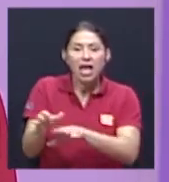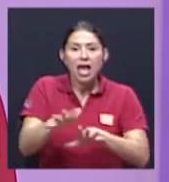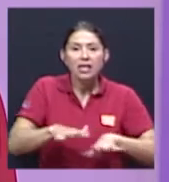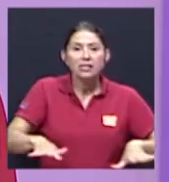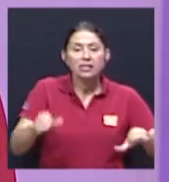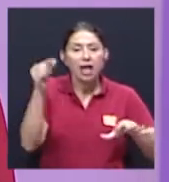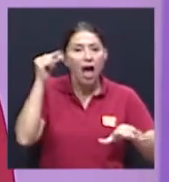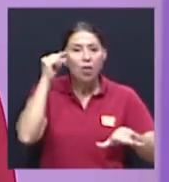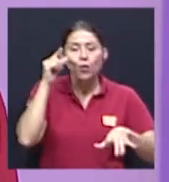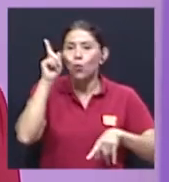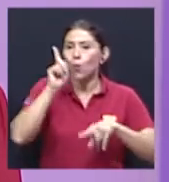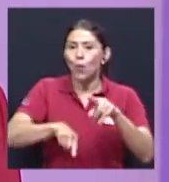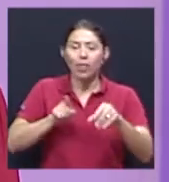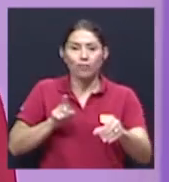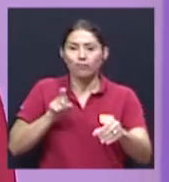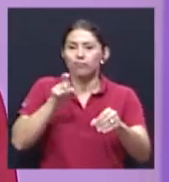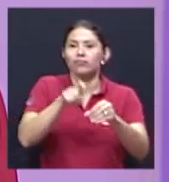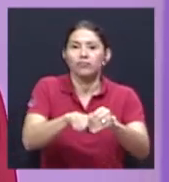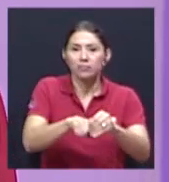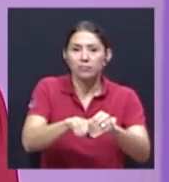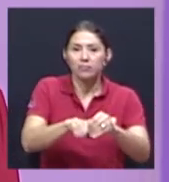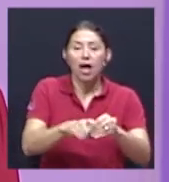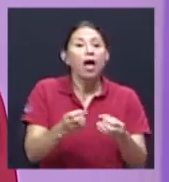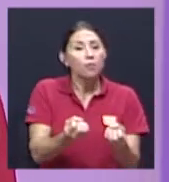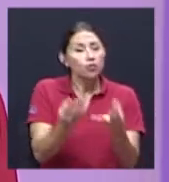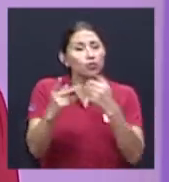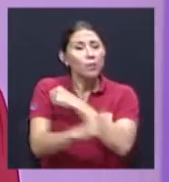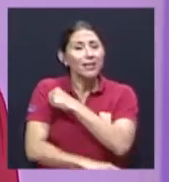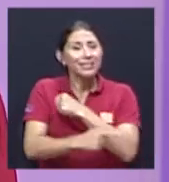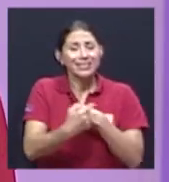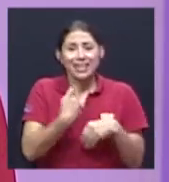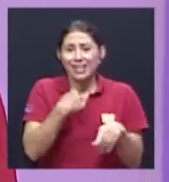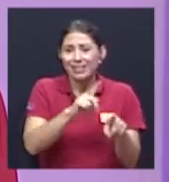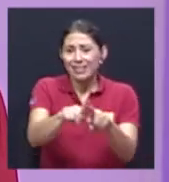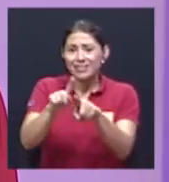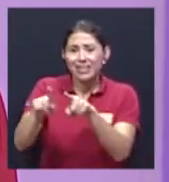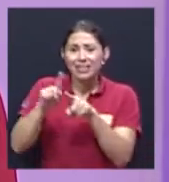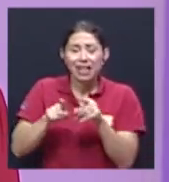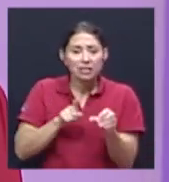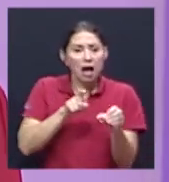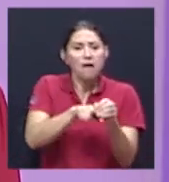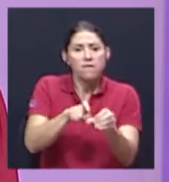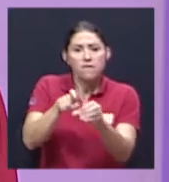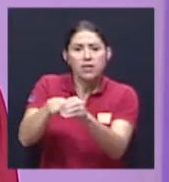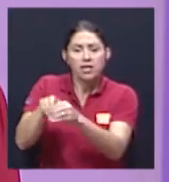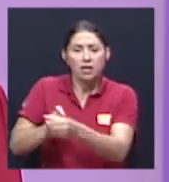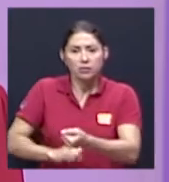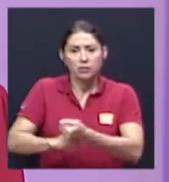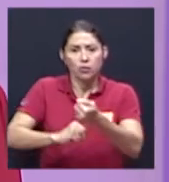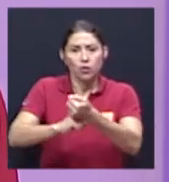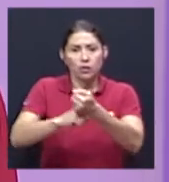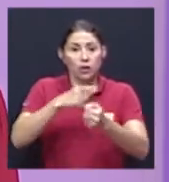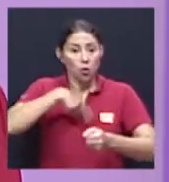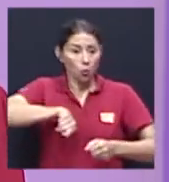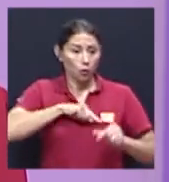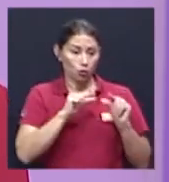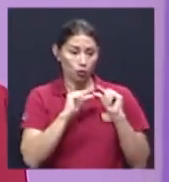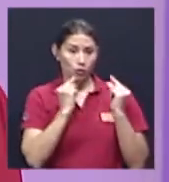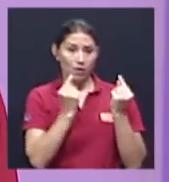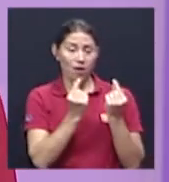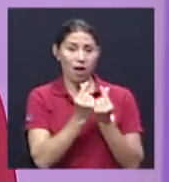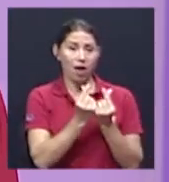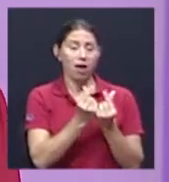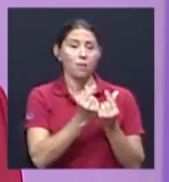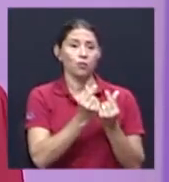que tienen distintas afiliaciones, de hecho, en la muestra en la que trabajamos, en los grupos focales, hubo personas budistas,